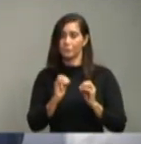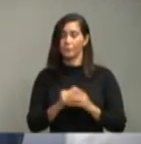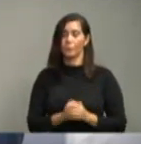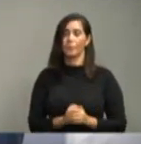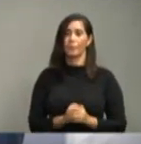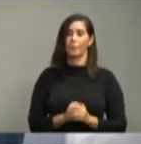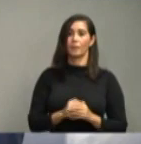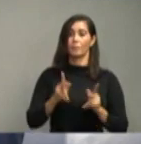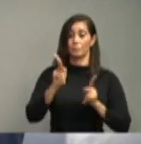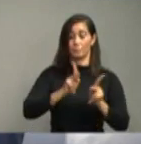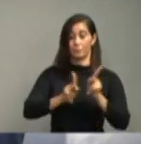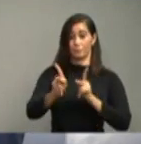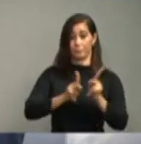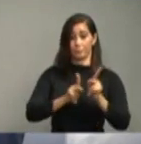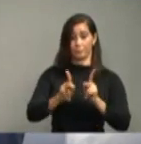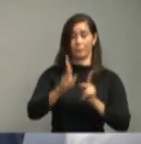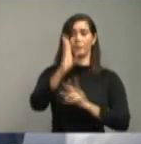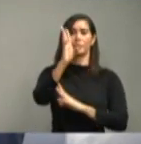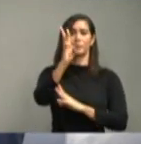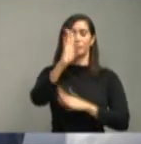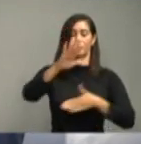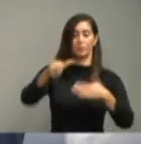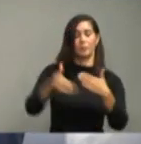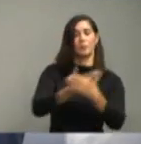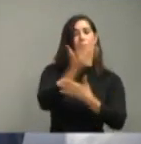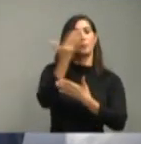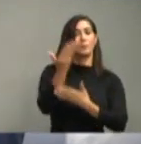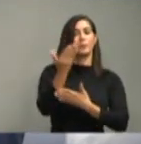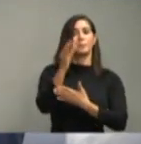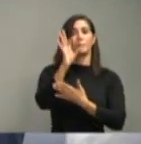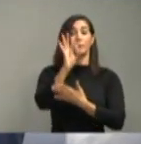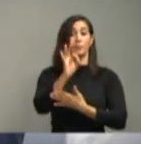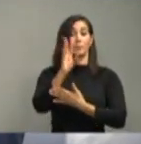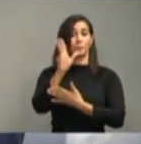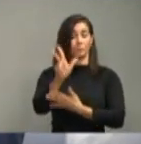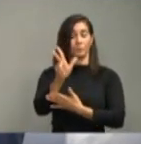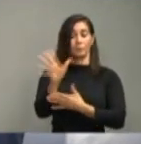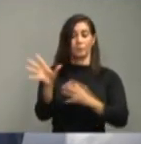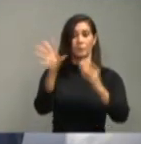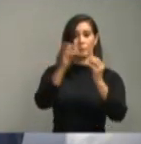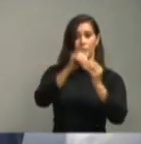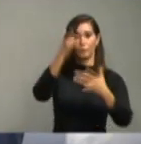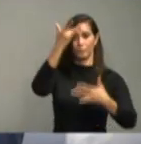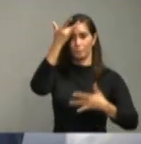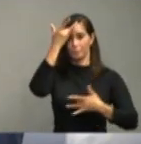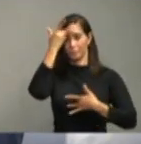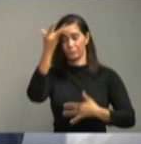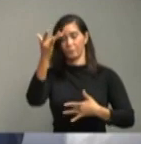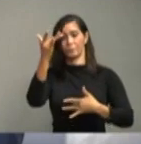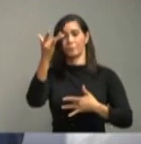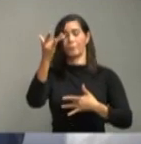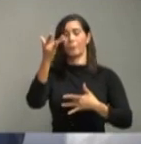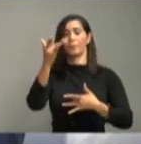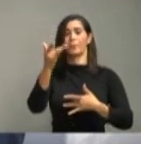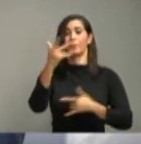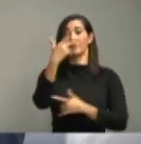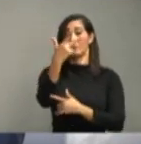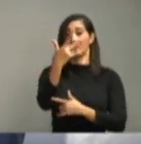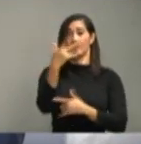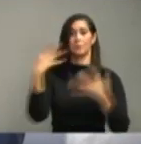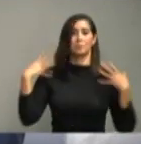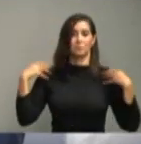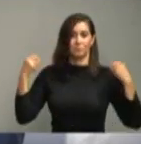Puerto Plata, 6 casos nuevos, 93 acumulados, 3